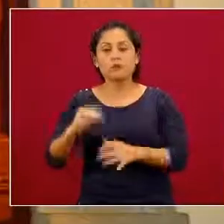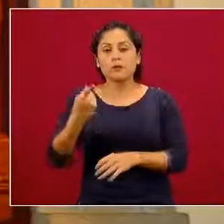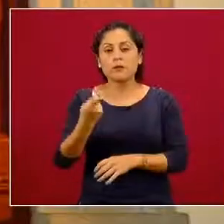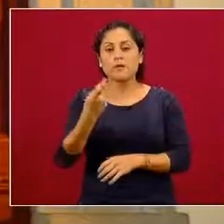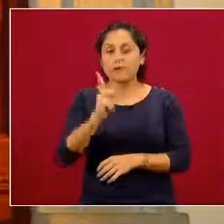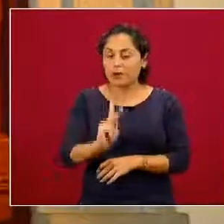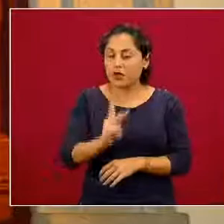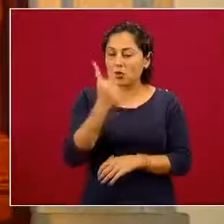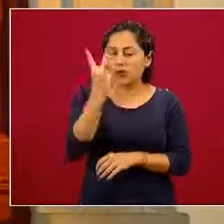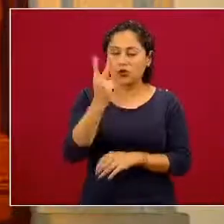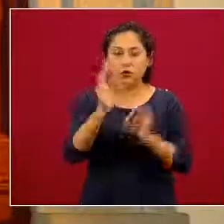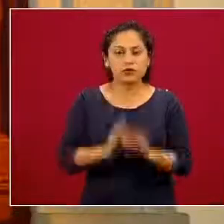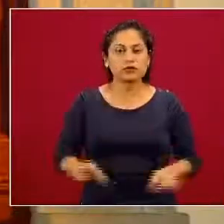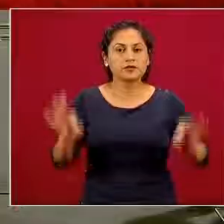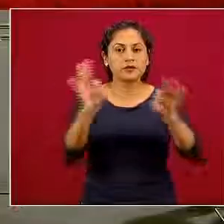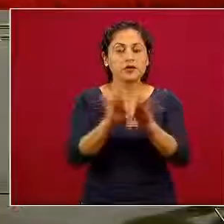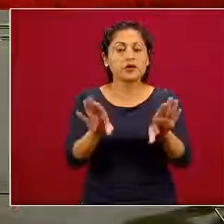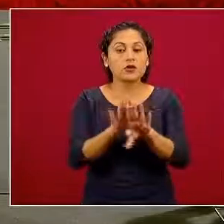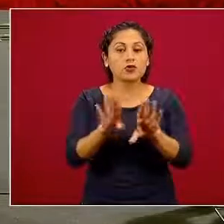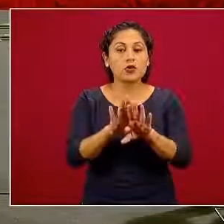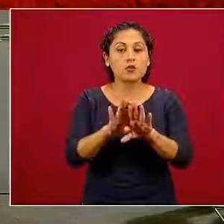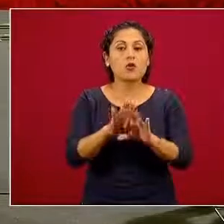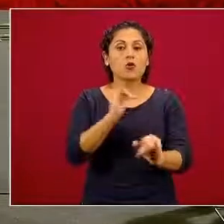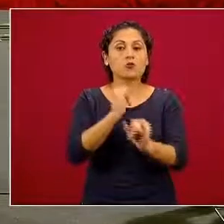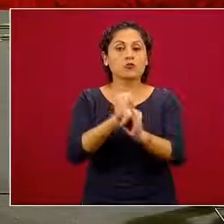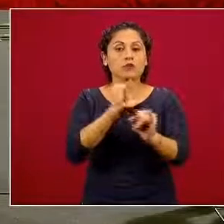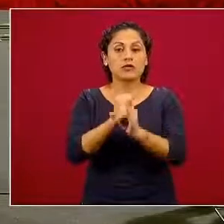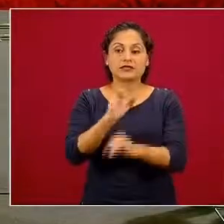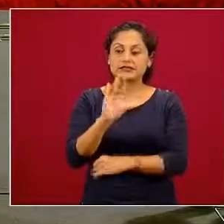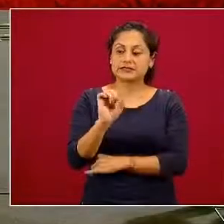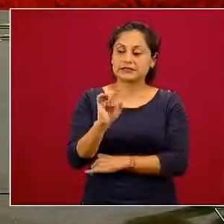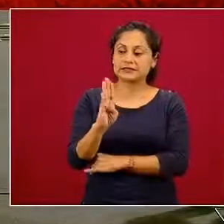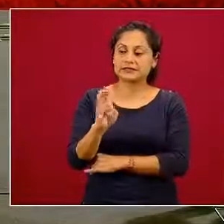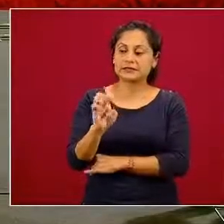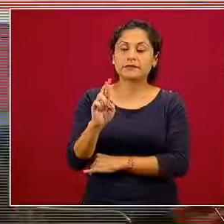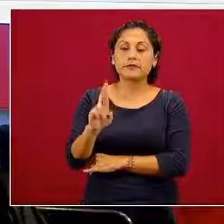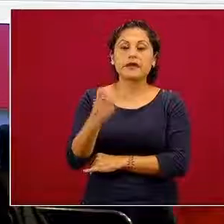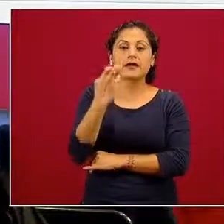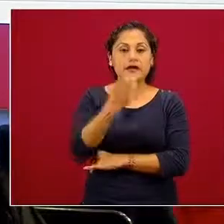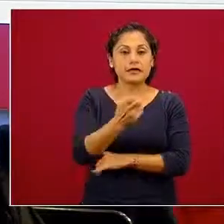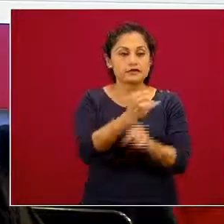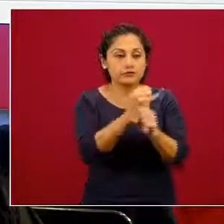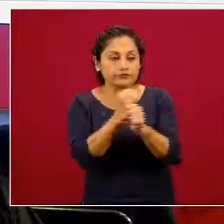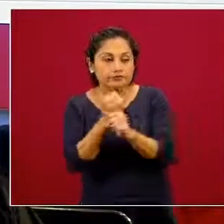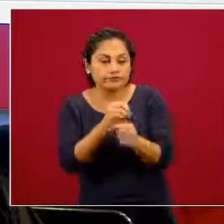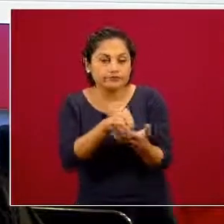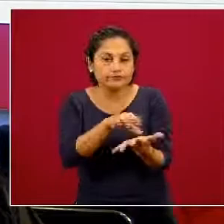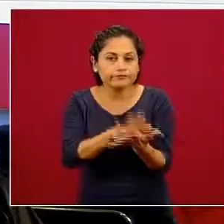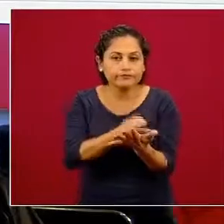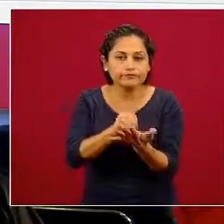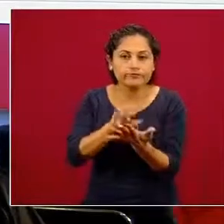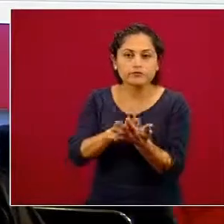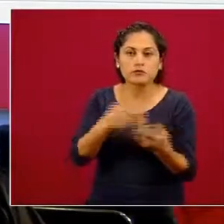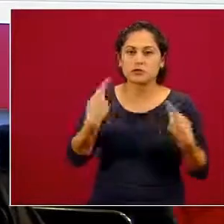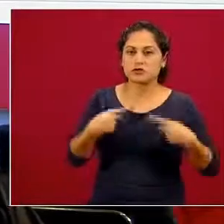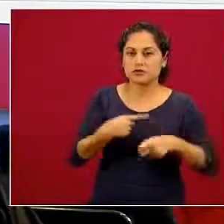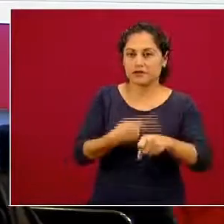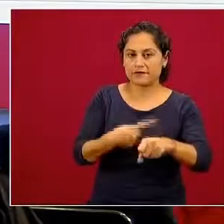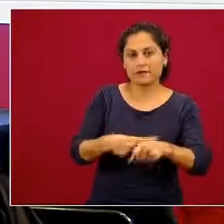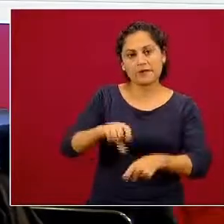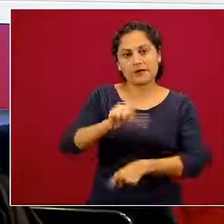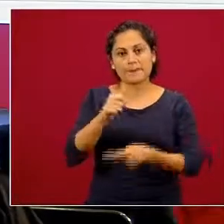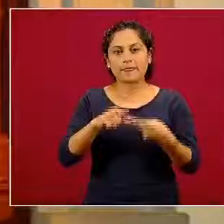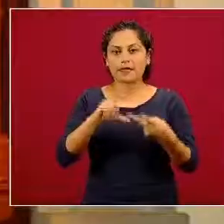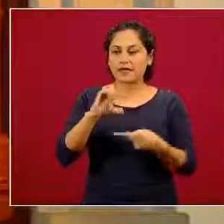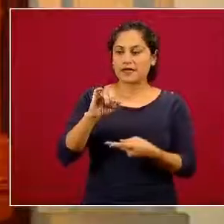principales, que es la plataforma CISBER, aquella que monitorea los casos, y la red IRAJ, que es aquella que monitorea la